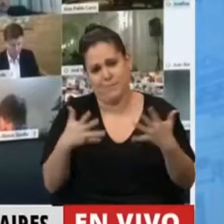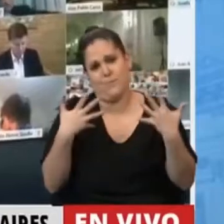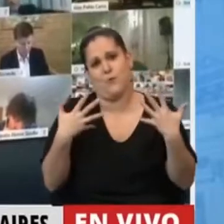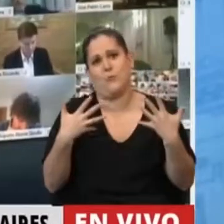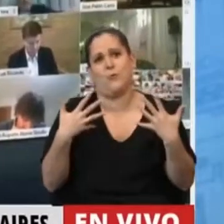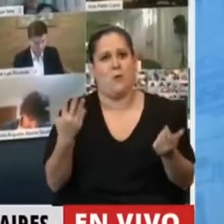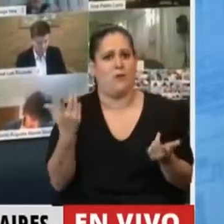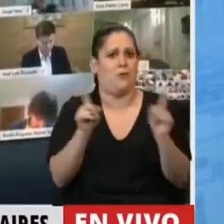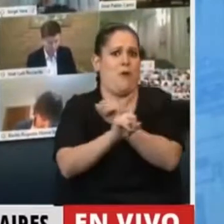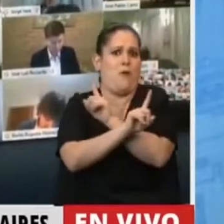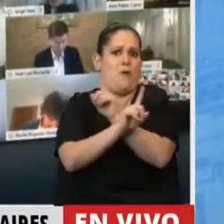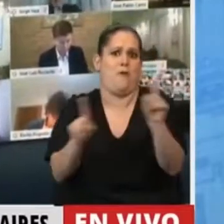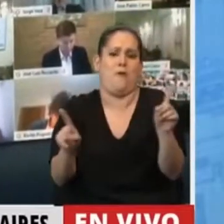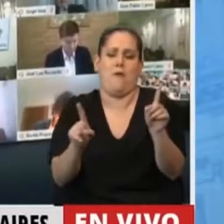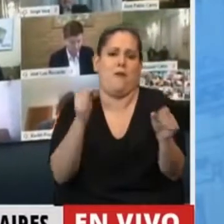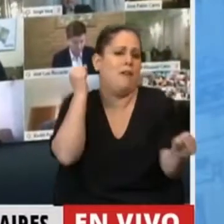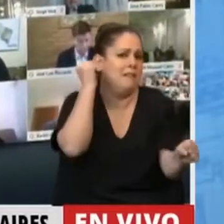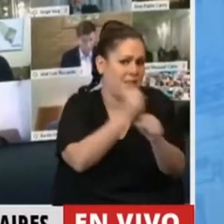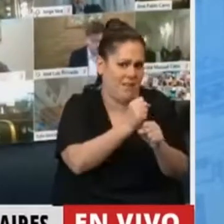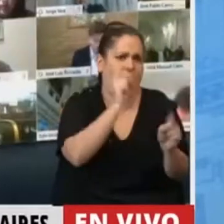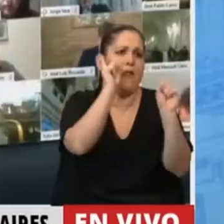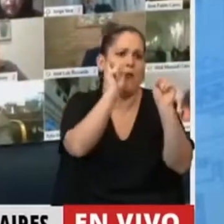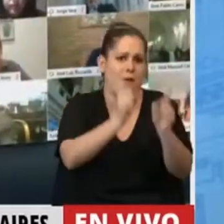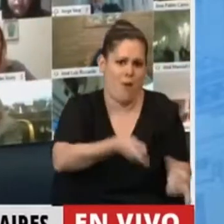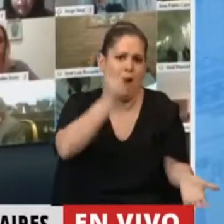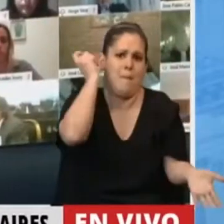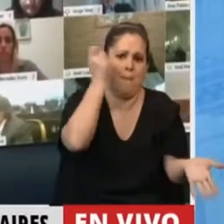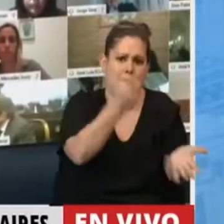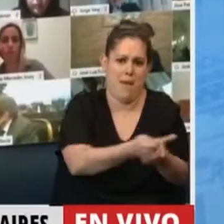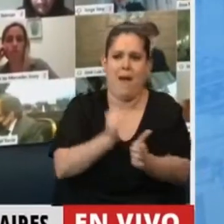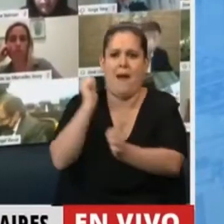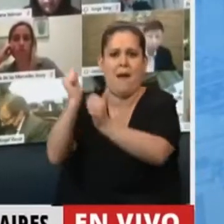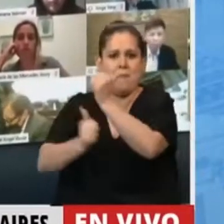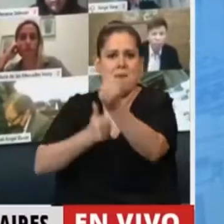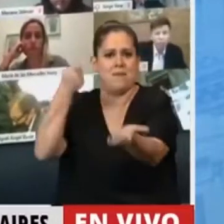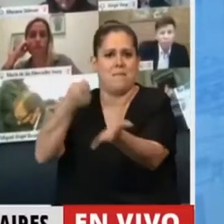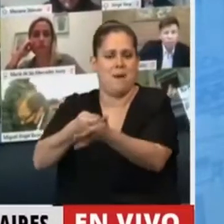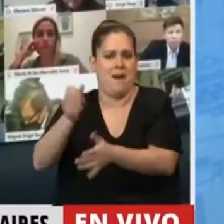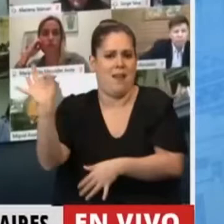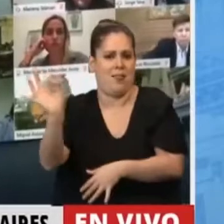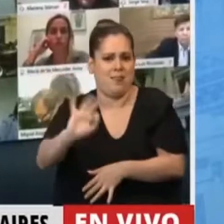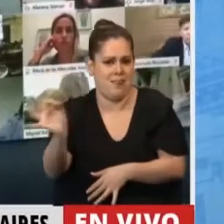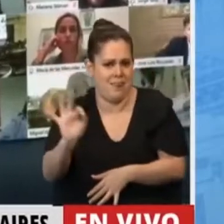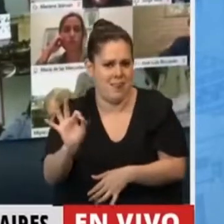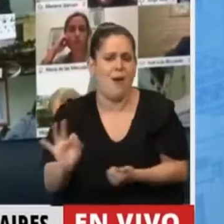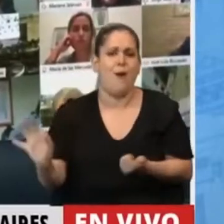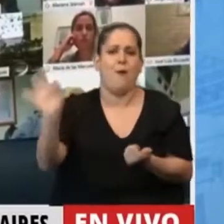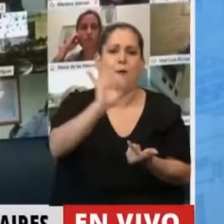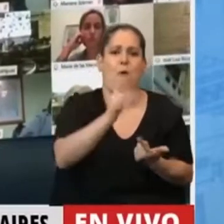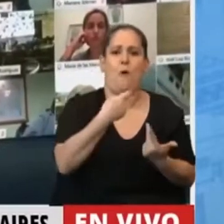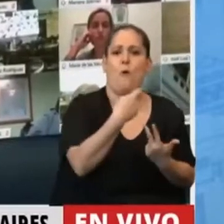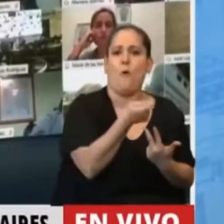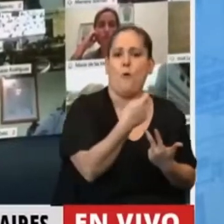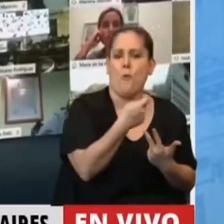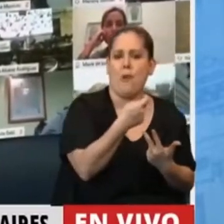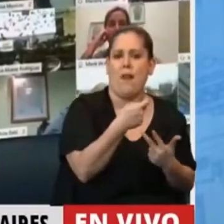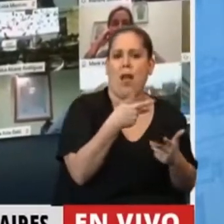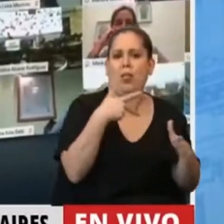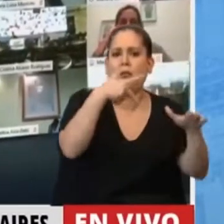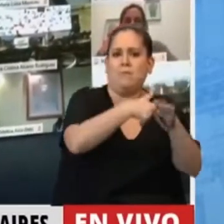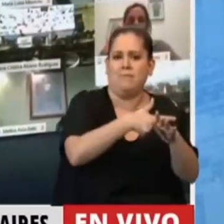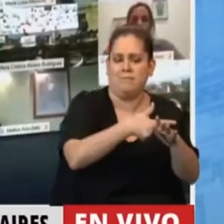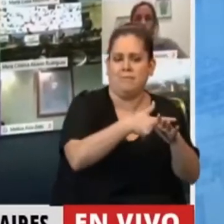que la respuesta es no, que los trabajadores paguen, y que los que hagan ahorro sean los jubilados a los que les suspenden la movilidad jubilatoria,